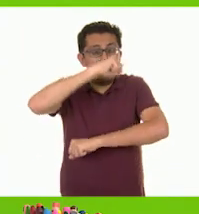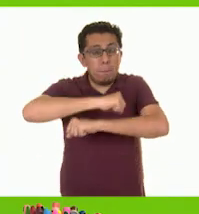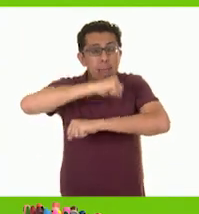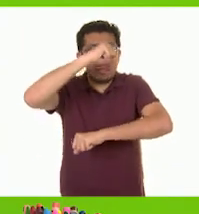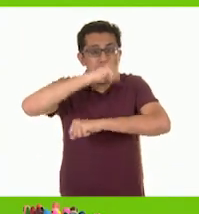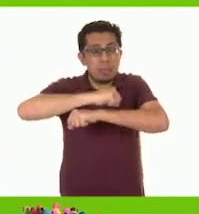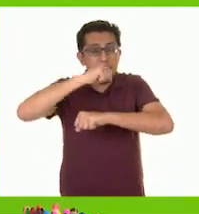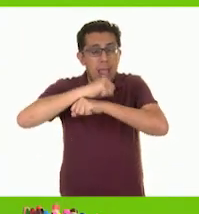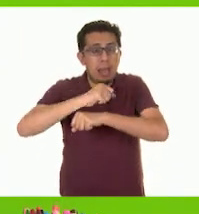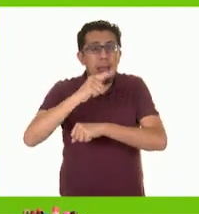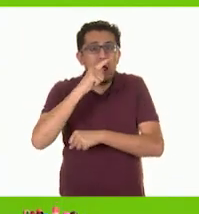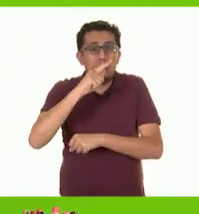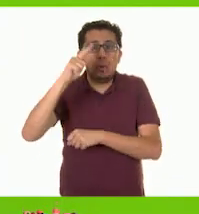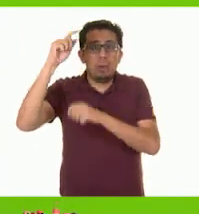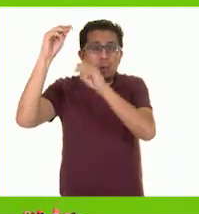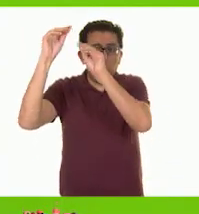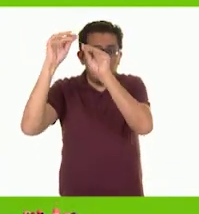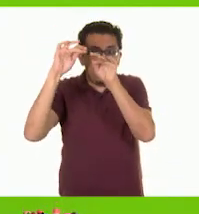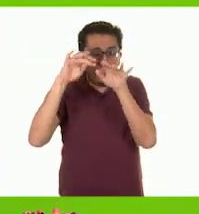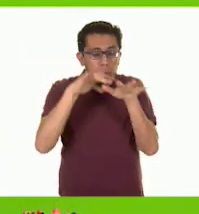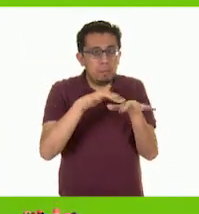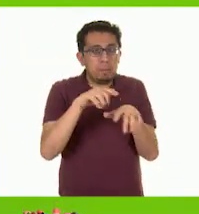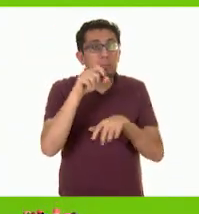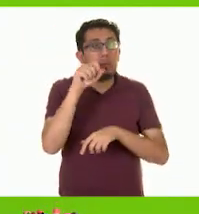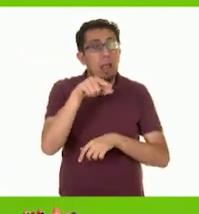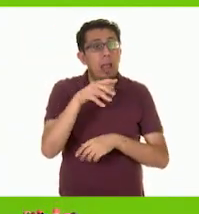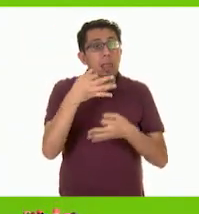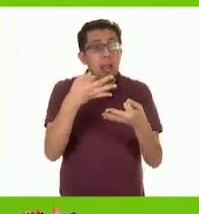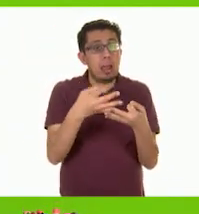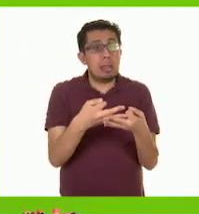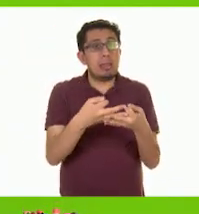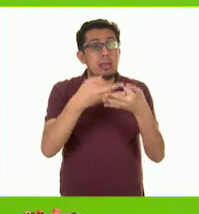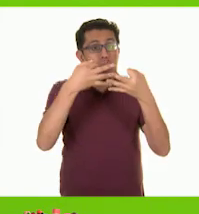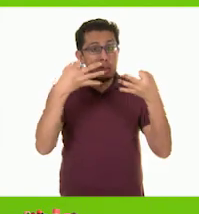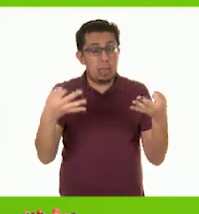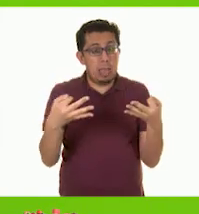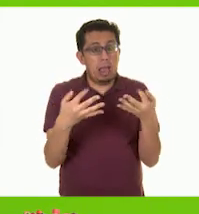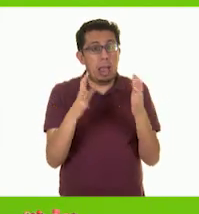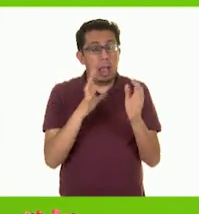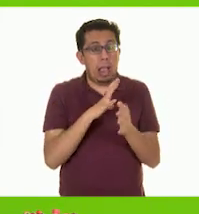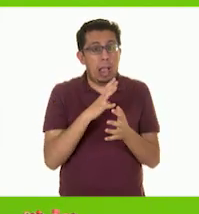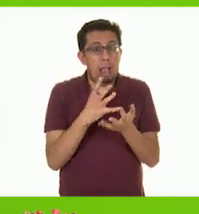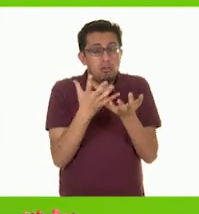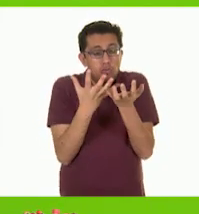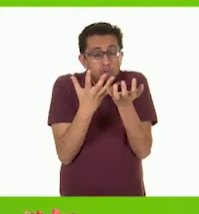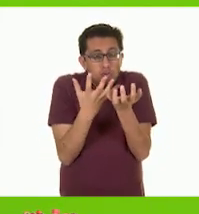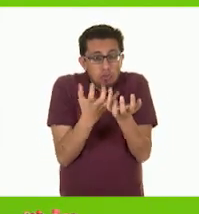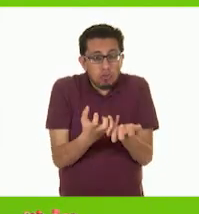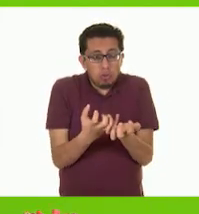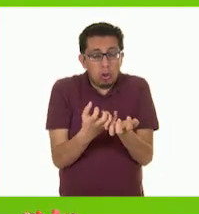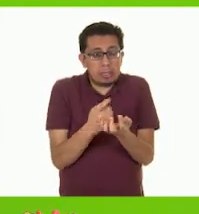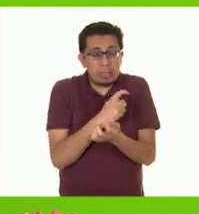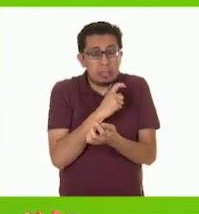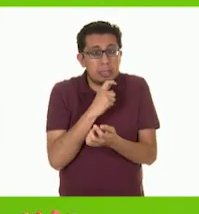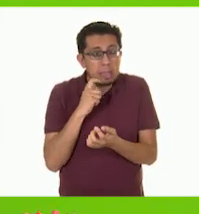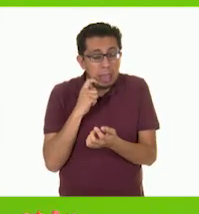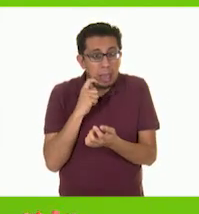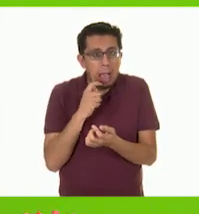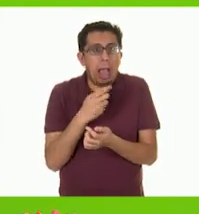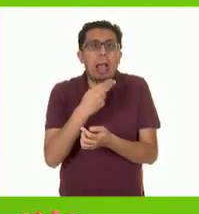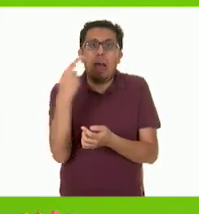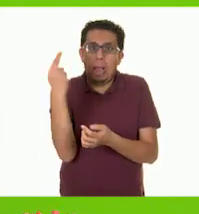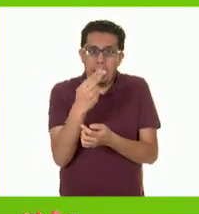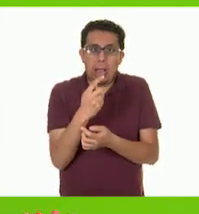Si la tierra está seca a más de un dedo de profundidad, es importante regarlo.